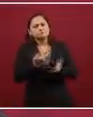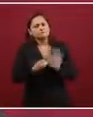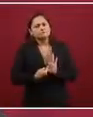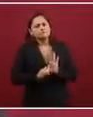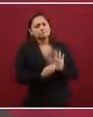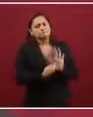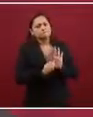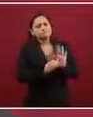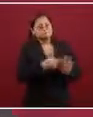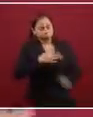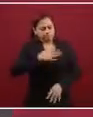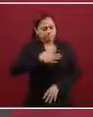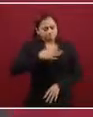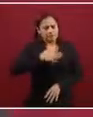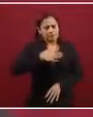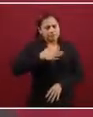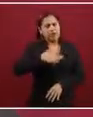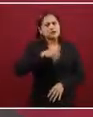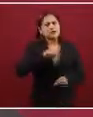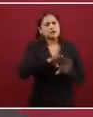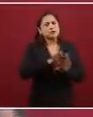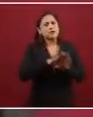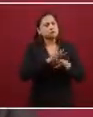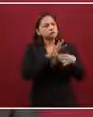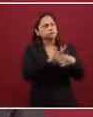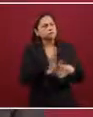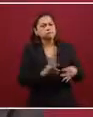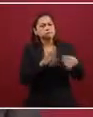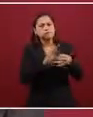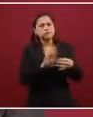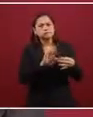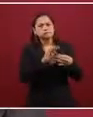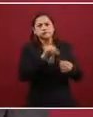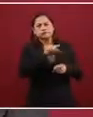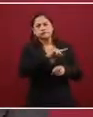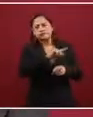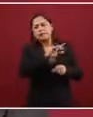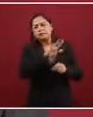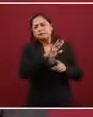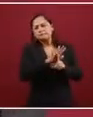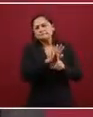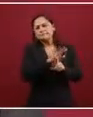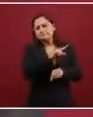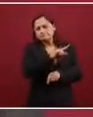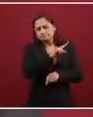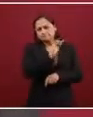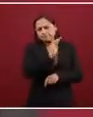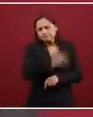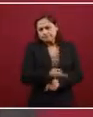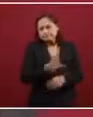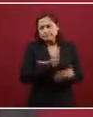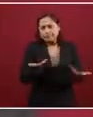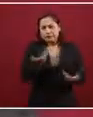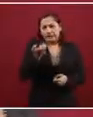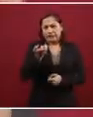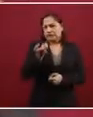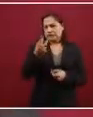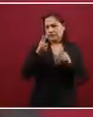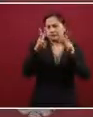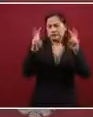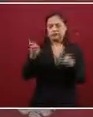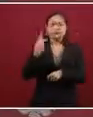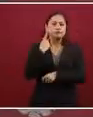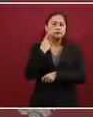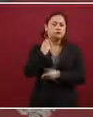intereses y persuadir a otros. Ese es el objetivo de la diplomacia. Entonces, entendemos que tenemos visiones